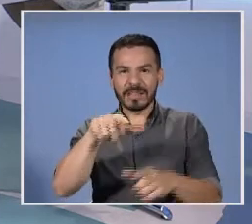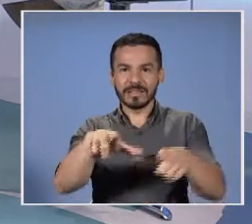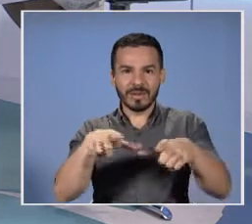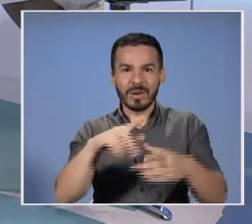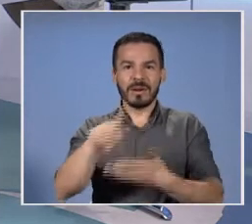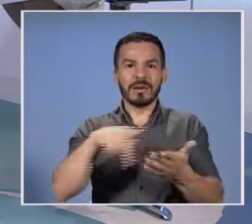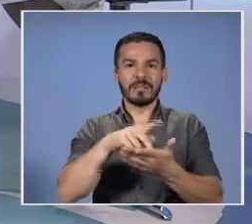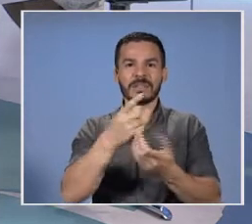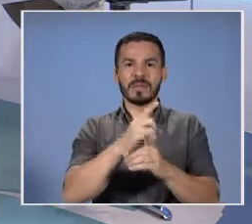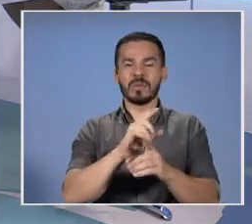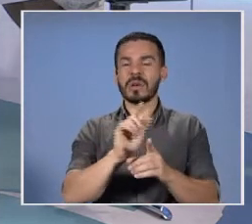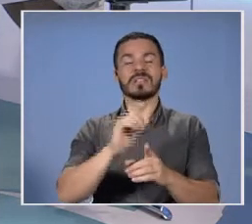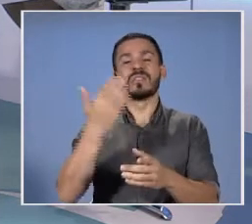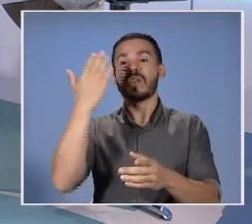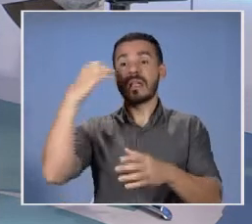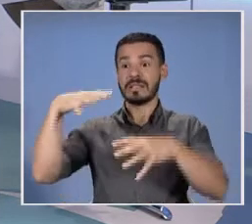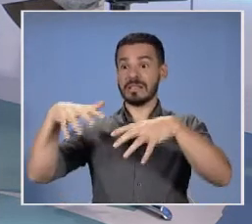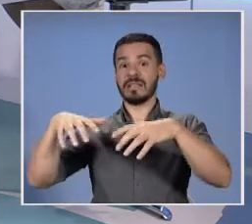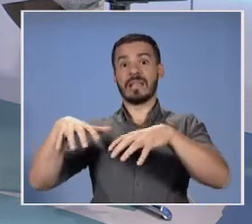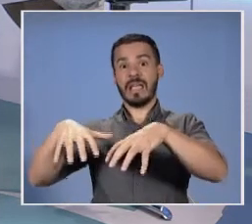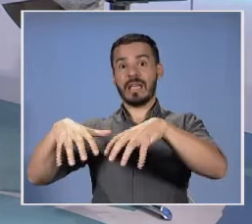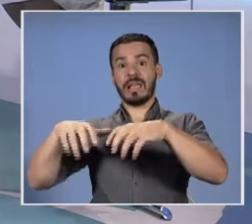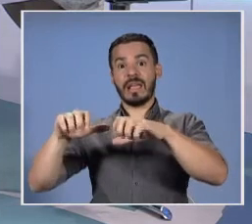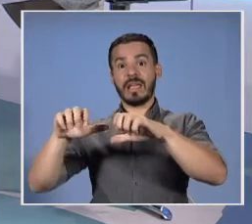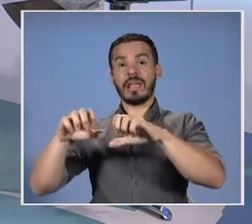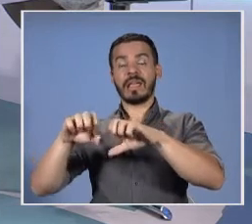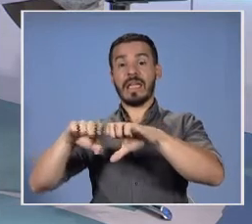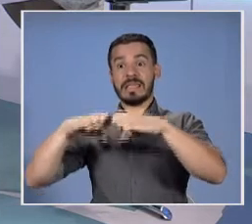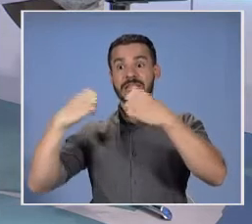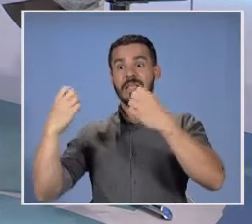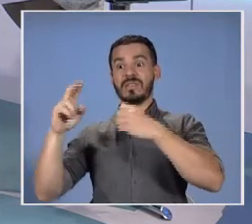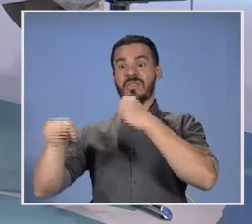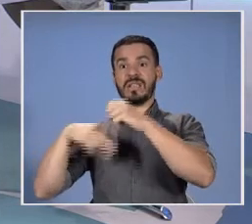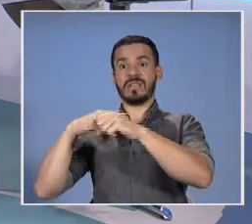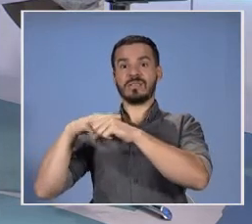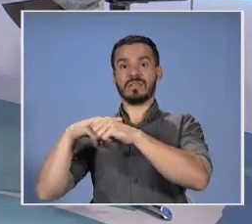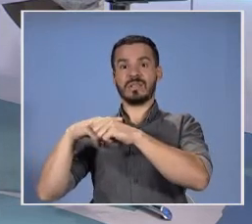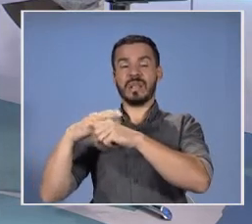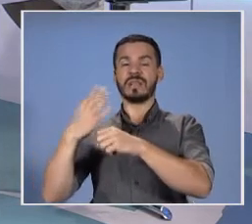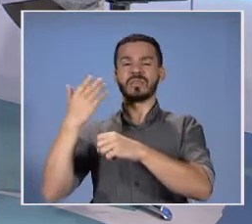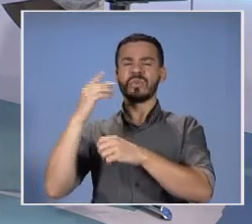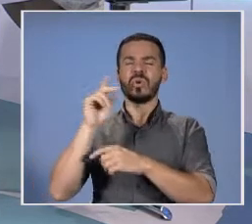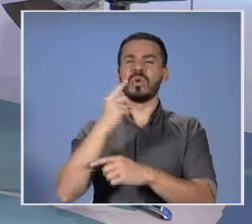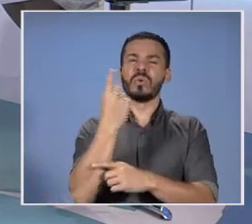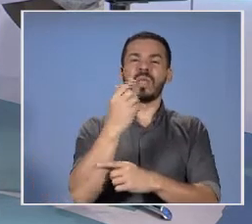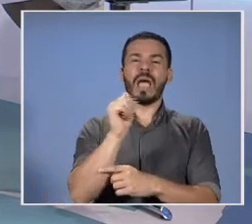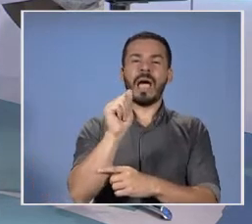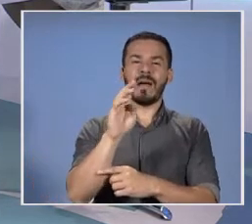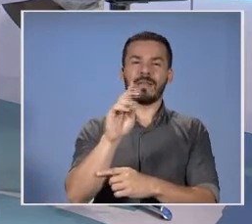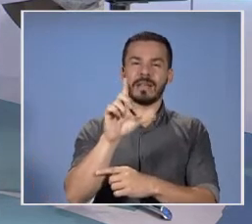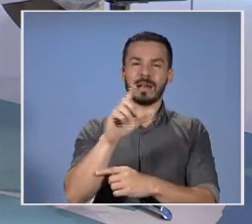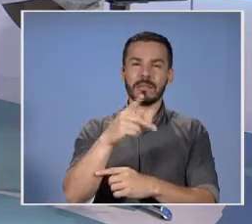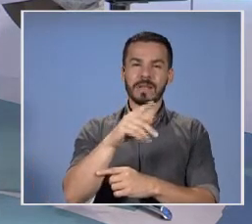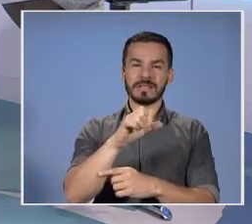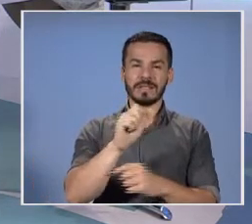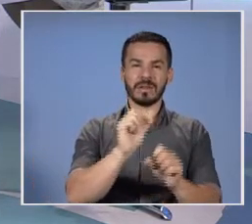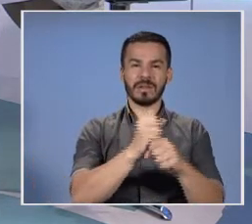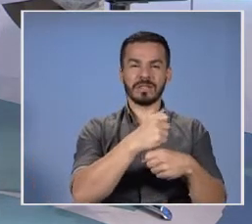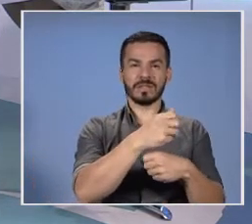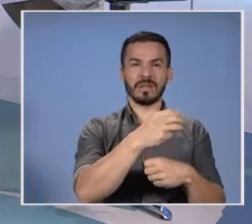en el Estado Nacional como suele suceder. Este tober Pacheco que lo hizo en el Teatro Melico Salazar.